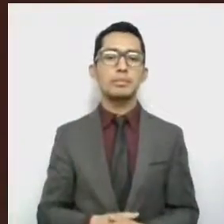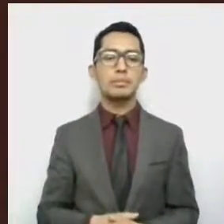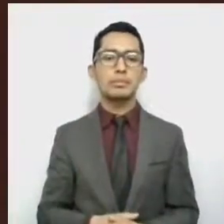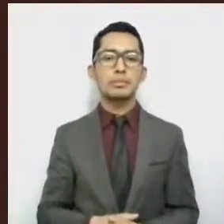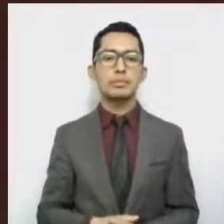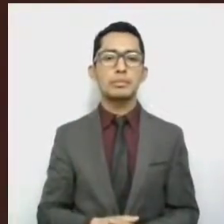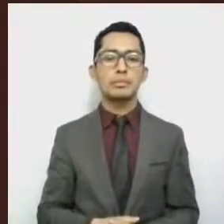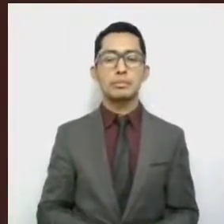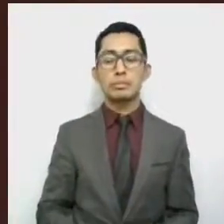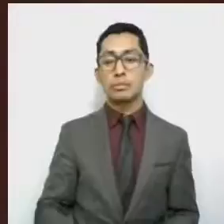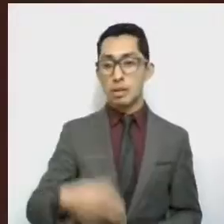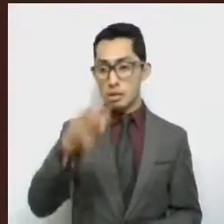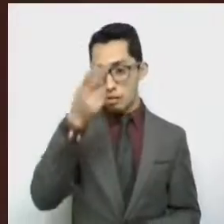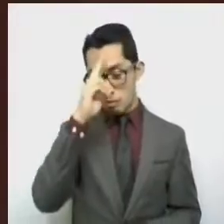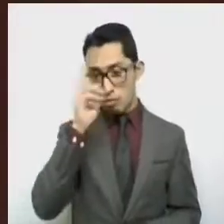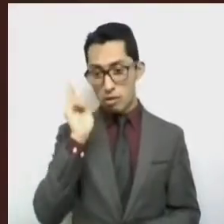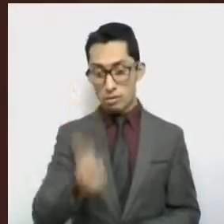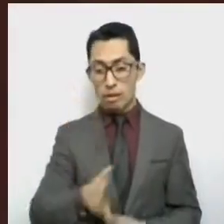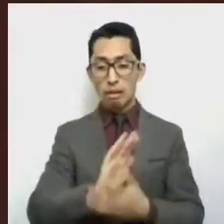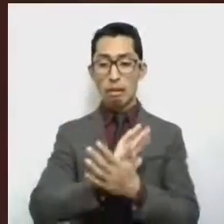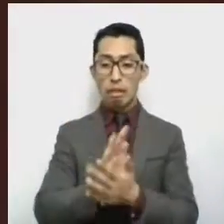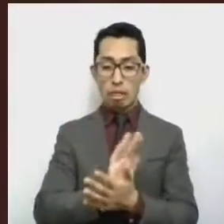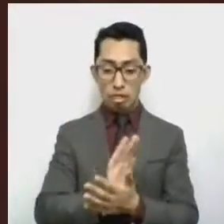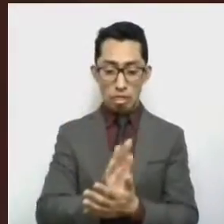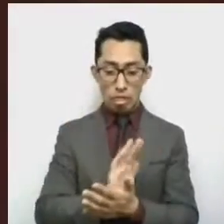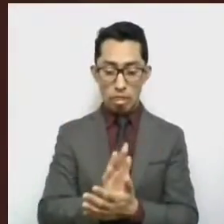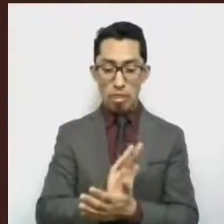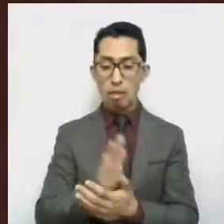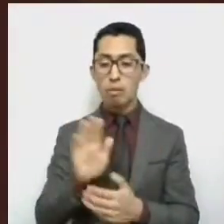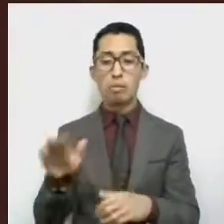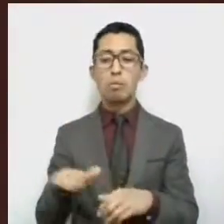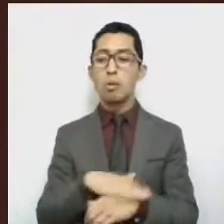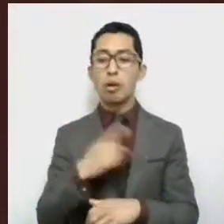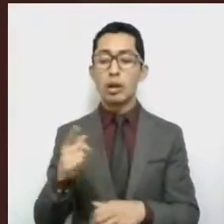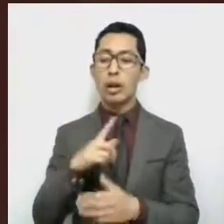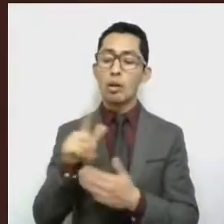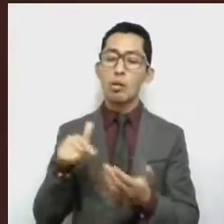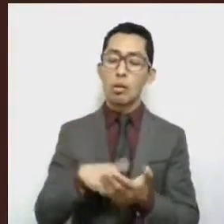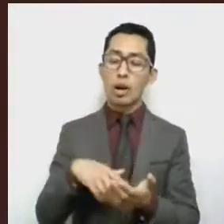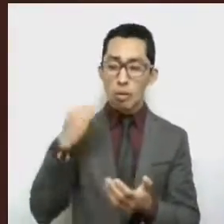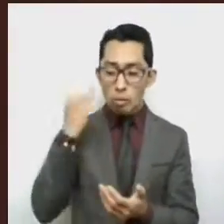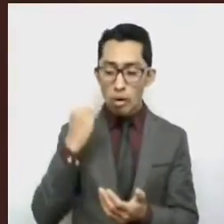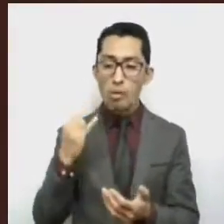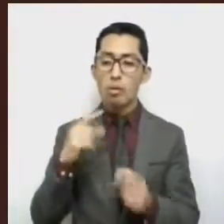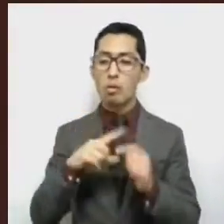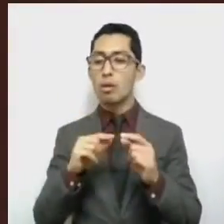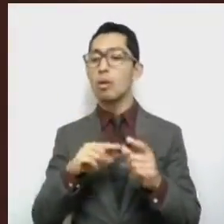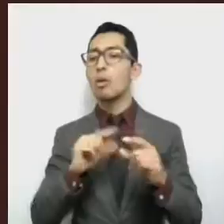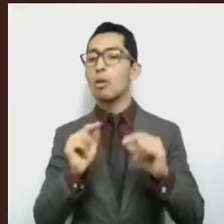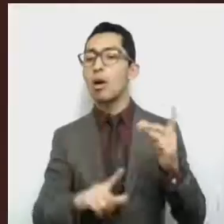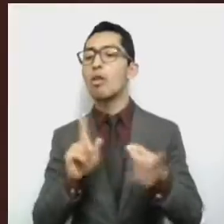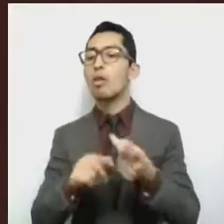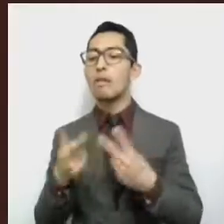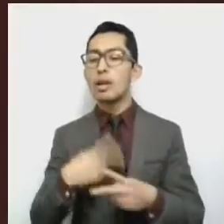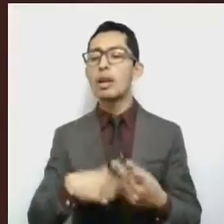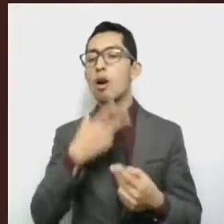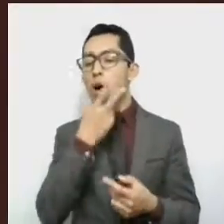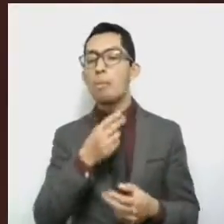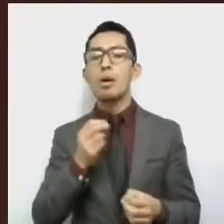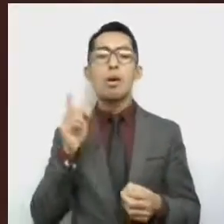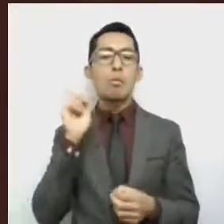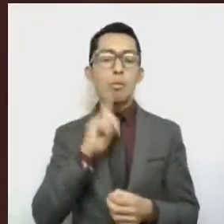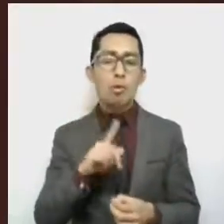toda discriminación motivada por origen étnico o nacional, el género, la edad, las